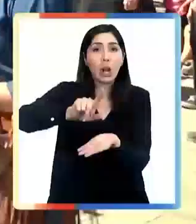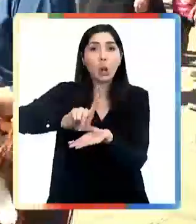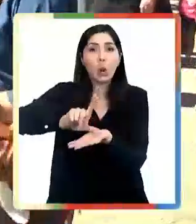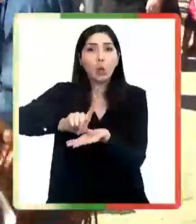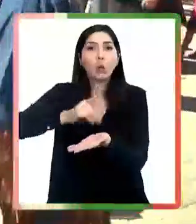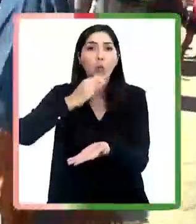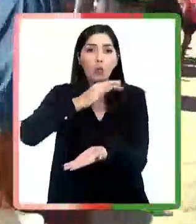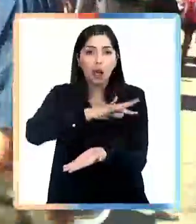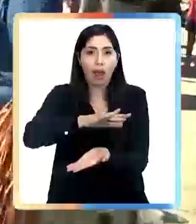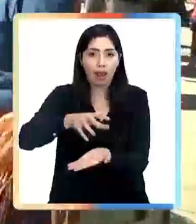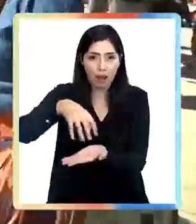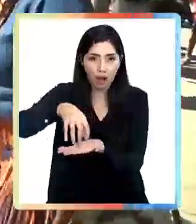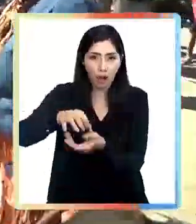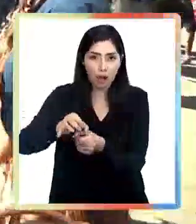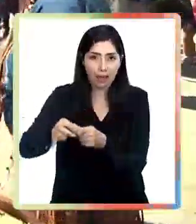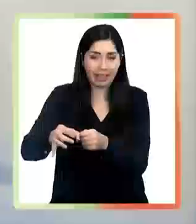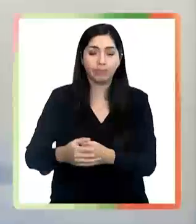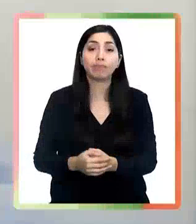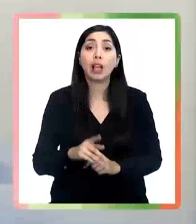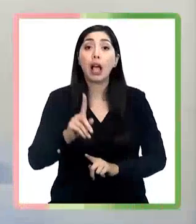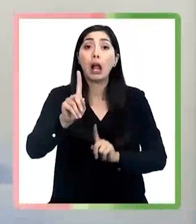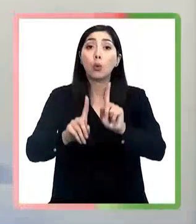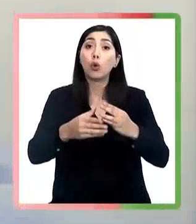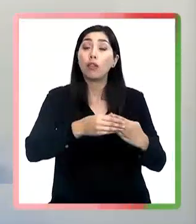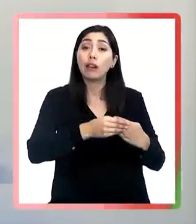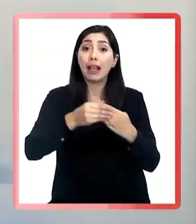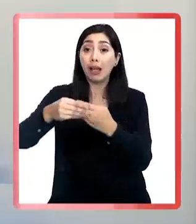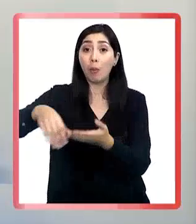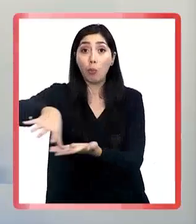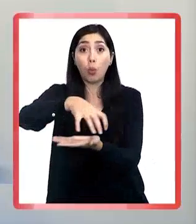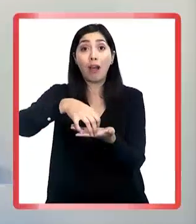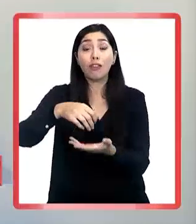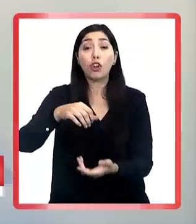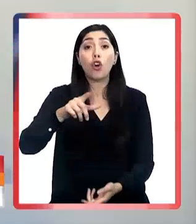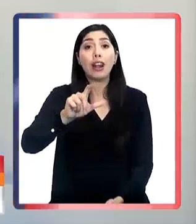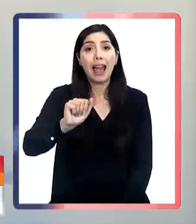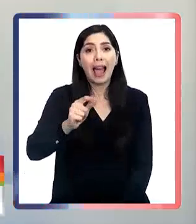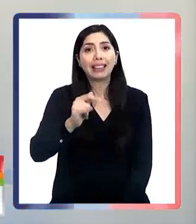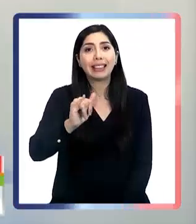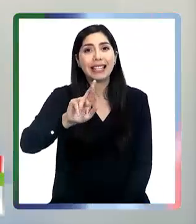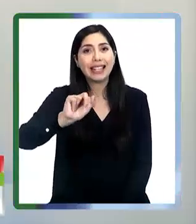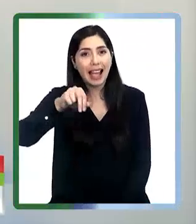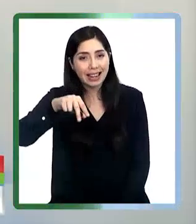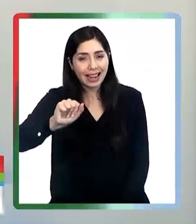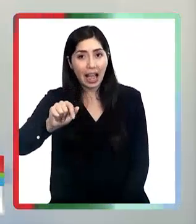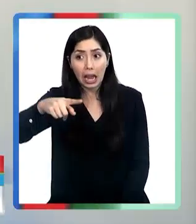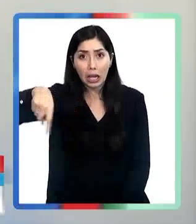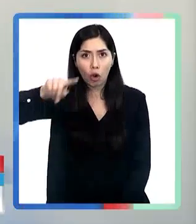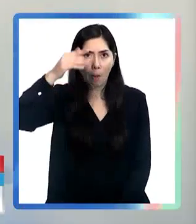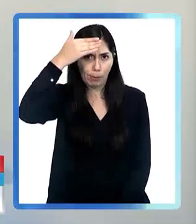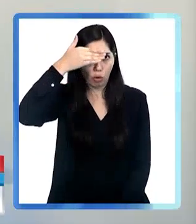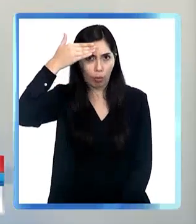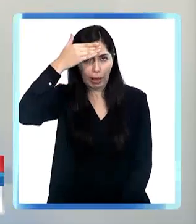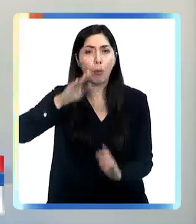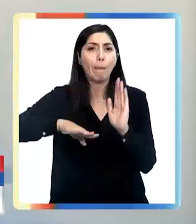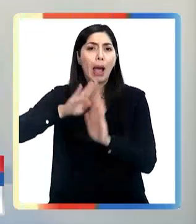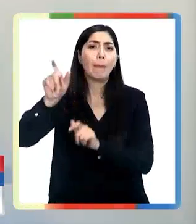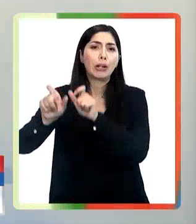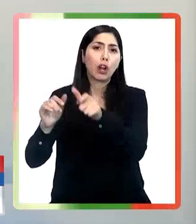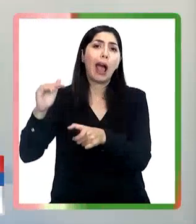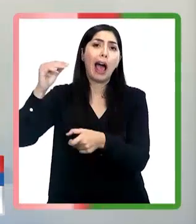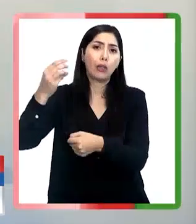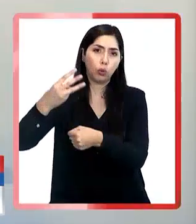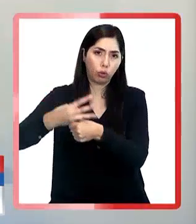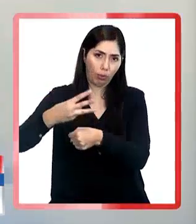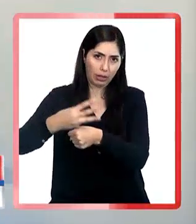localidad rural. Hay algunos dirigentes del pueblo de la tirana que están preocupados, especialmente los adultos mayores, de que